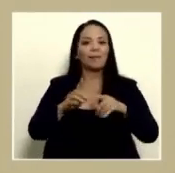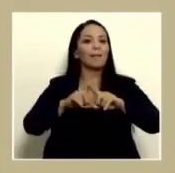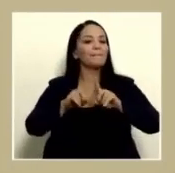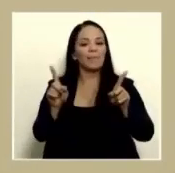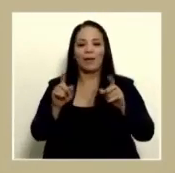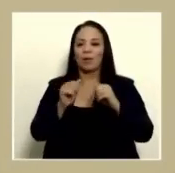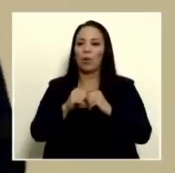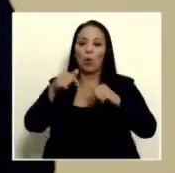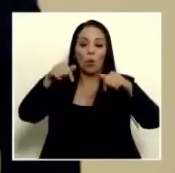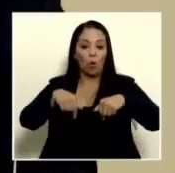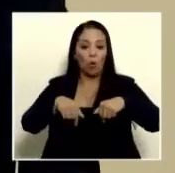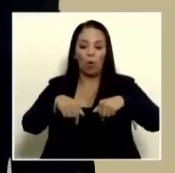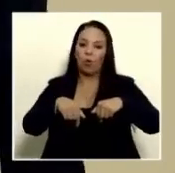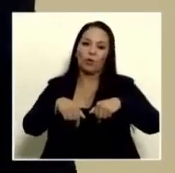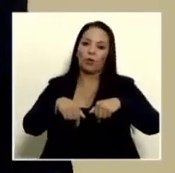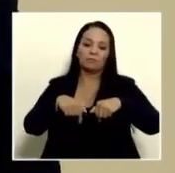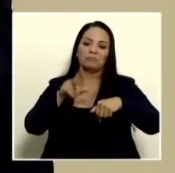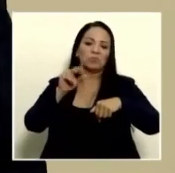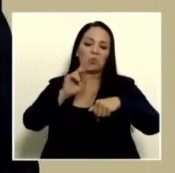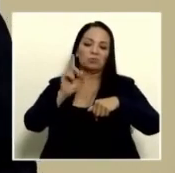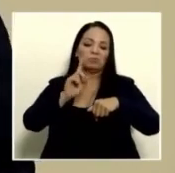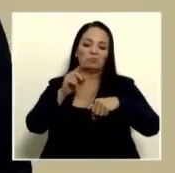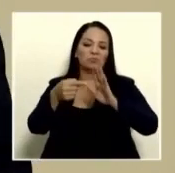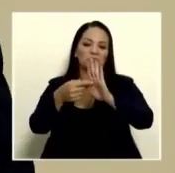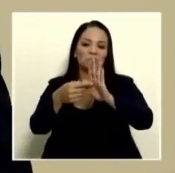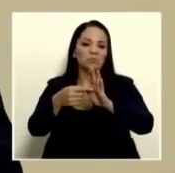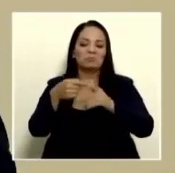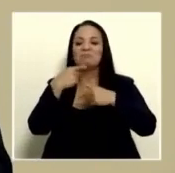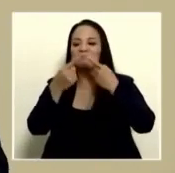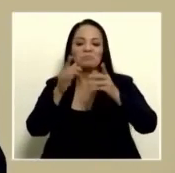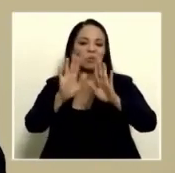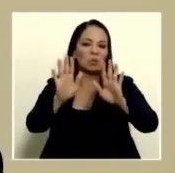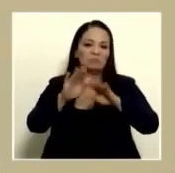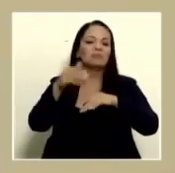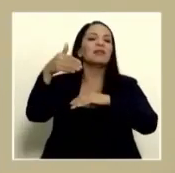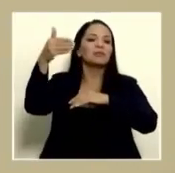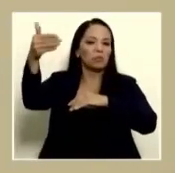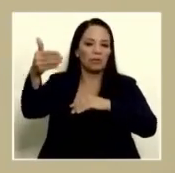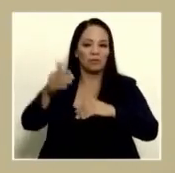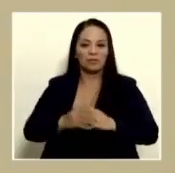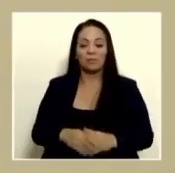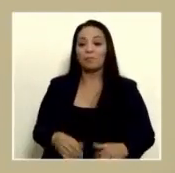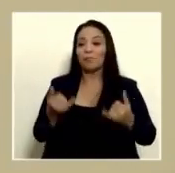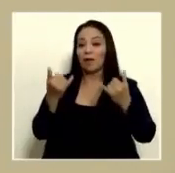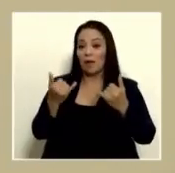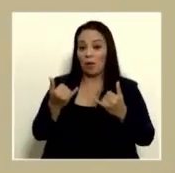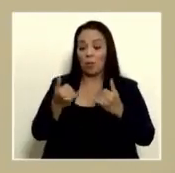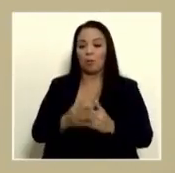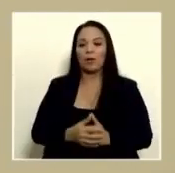lo vamos a poder enseñar. Lo haremos en otro momento. En este momento